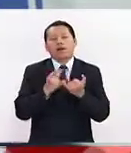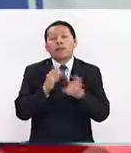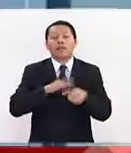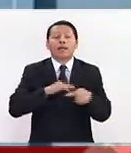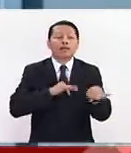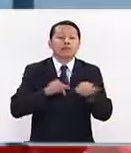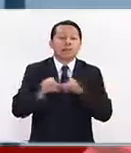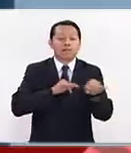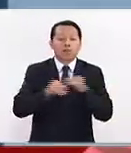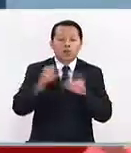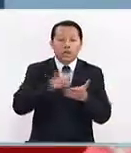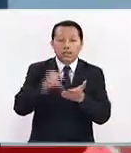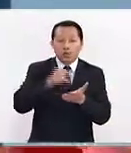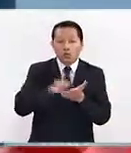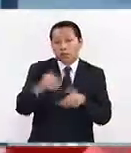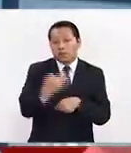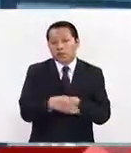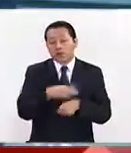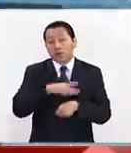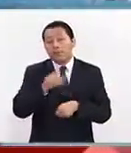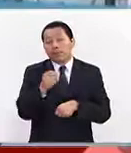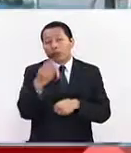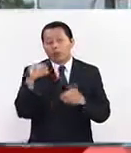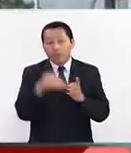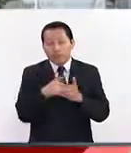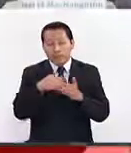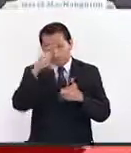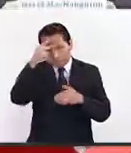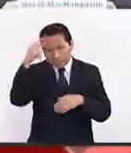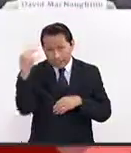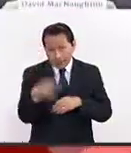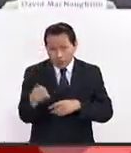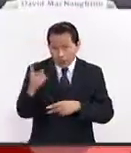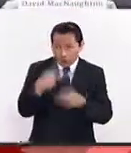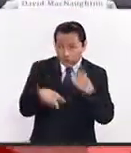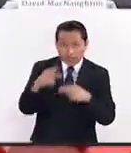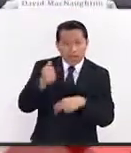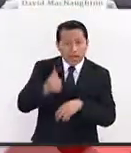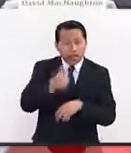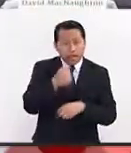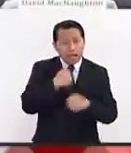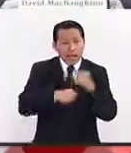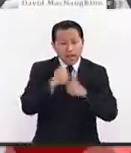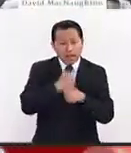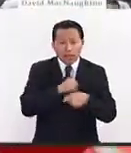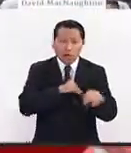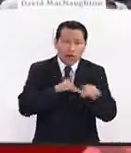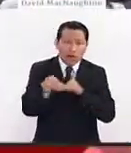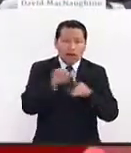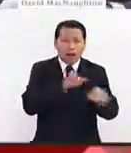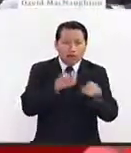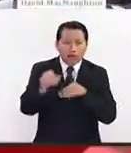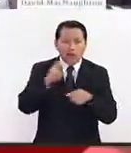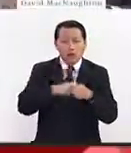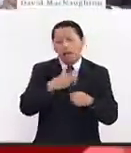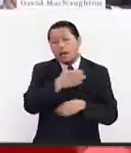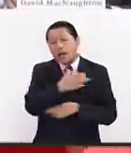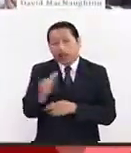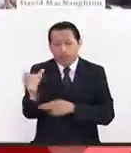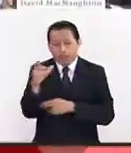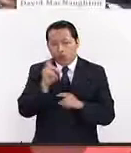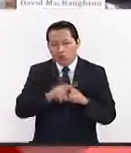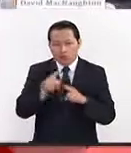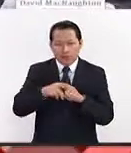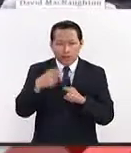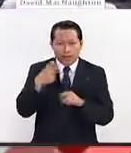trabajadores agrícolas temporales, ya son 24 mil mexicanos que vienen cada año a Canadá a trabajar en los campos de cultivo de